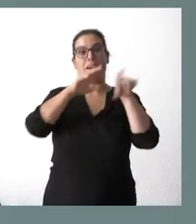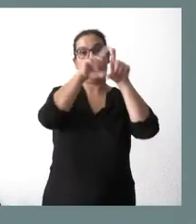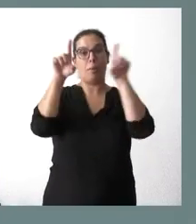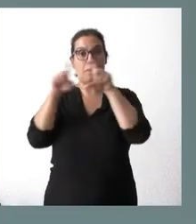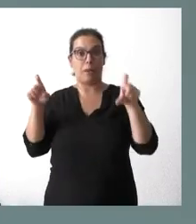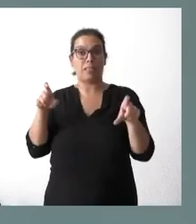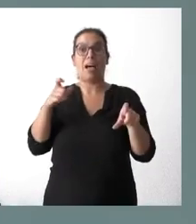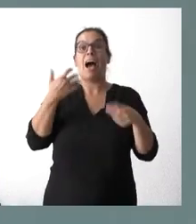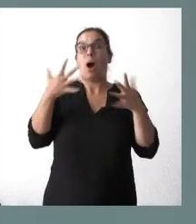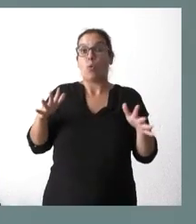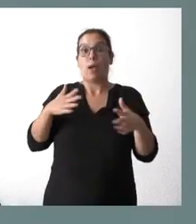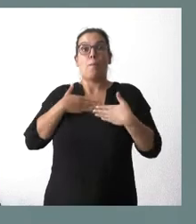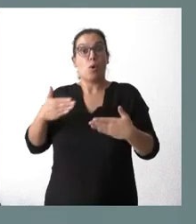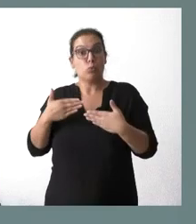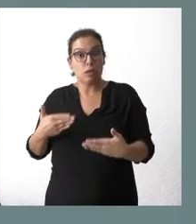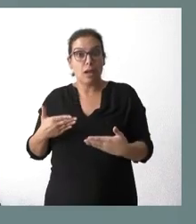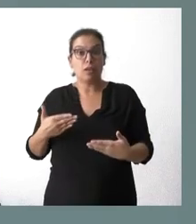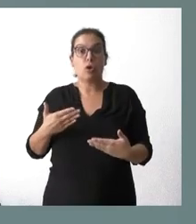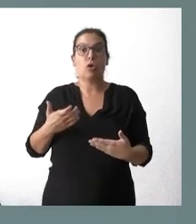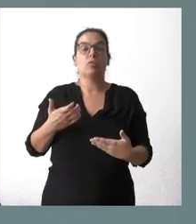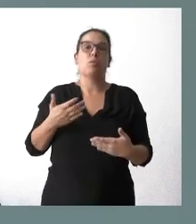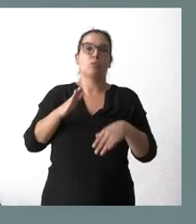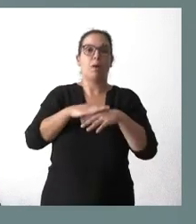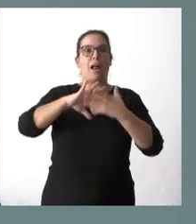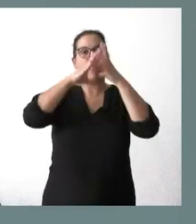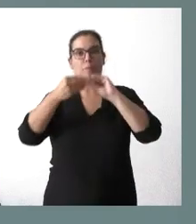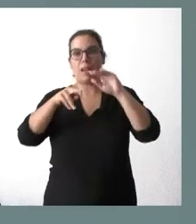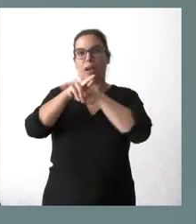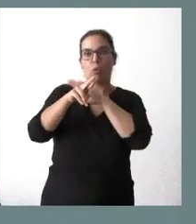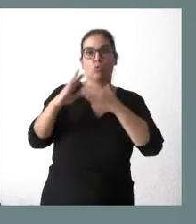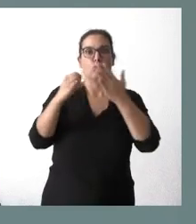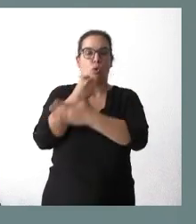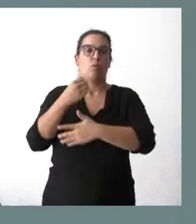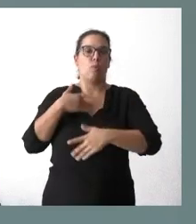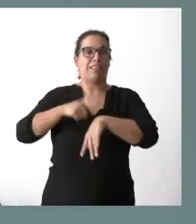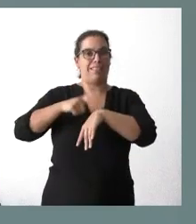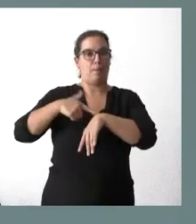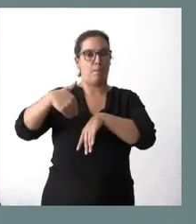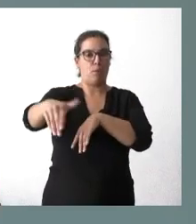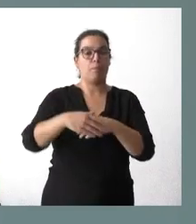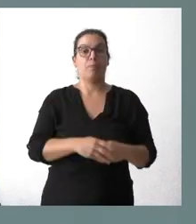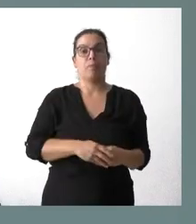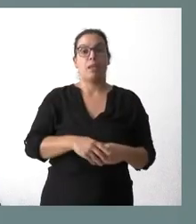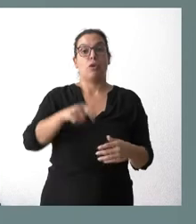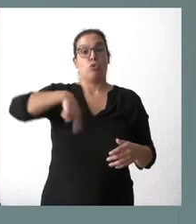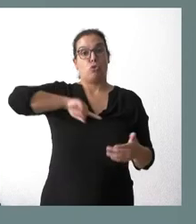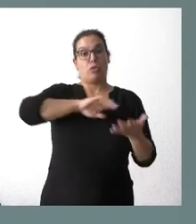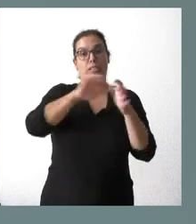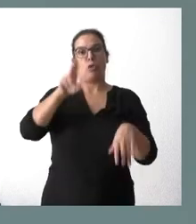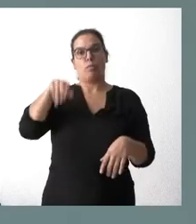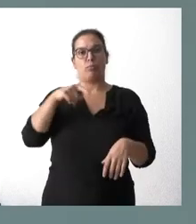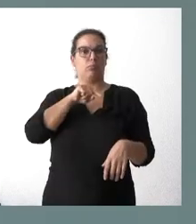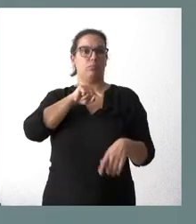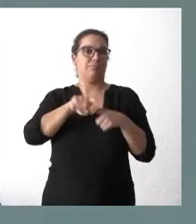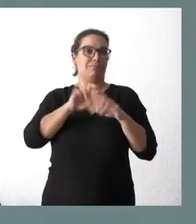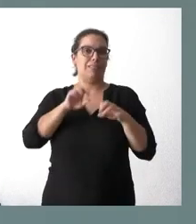carácter voluntario, en relación con la posibilidad de disponer de estos recursos en el mercado. Castilla y León es una comunidad solidaria. Lo somos también